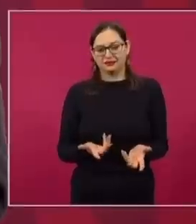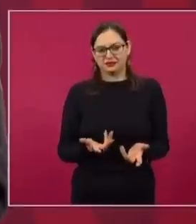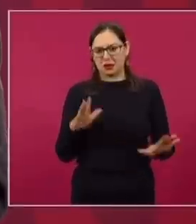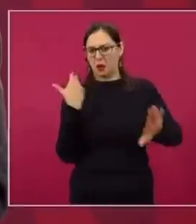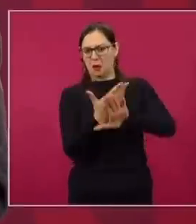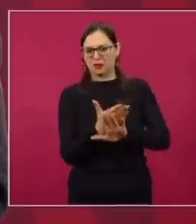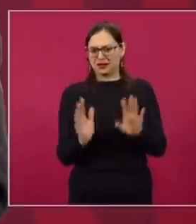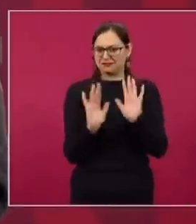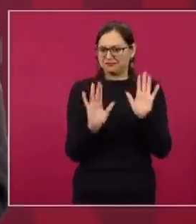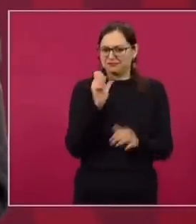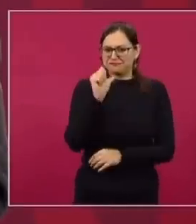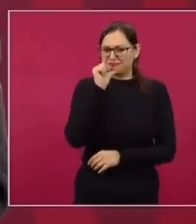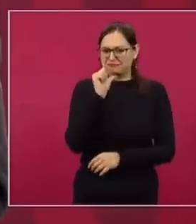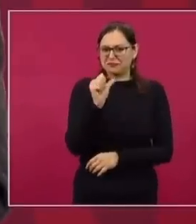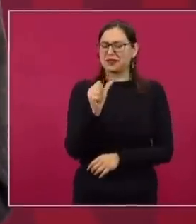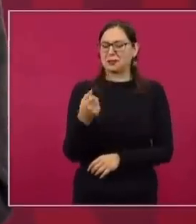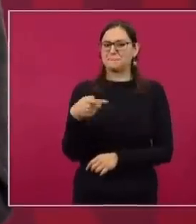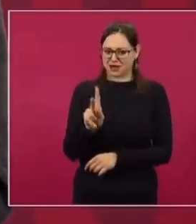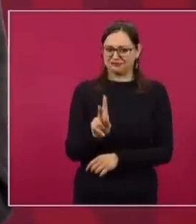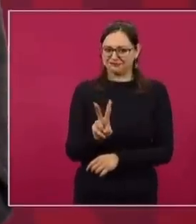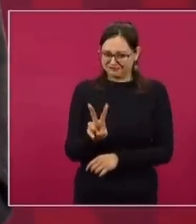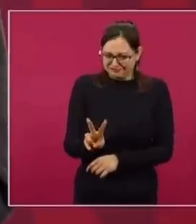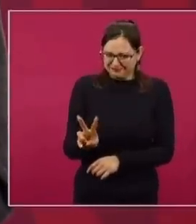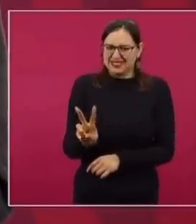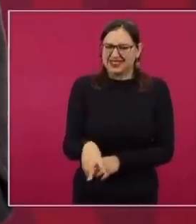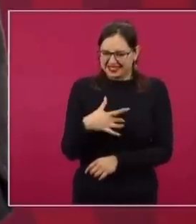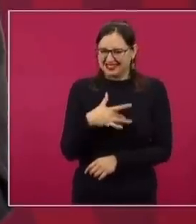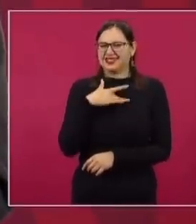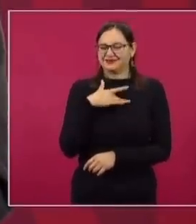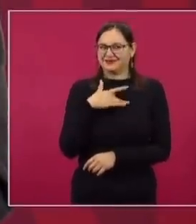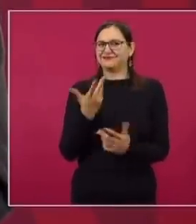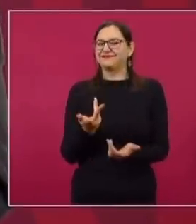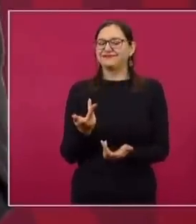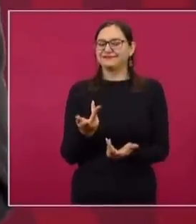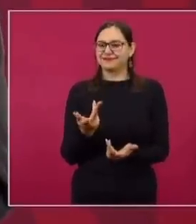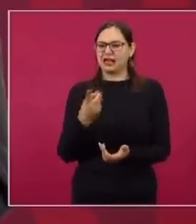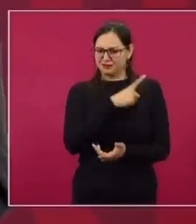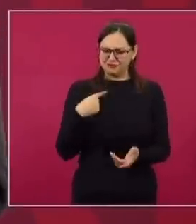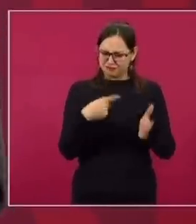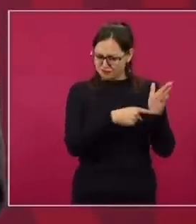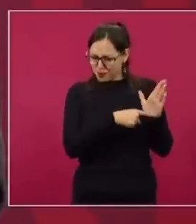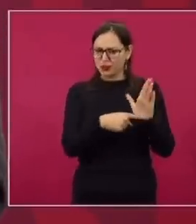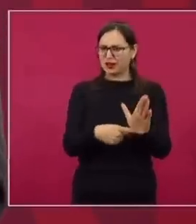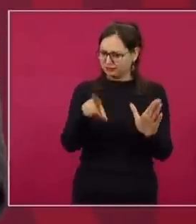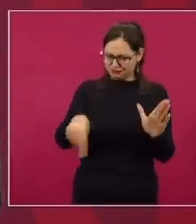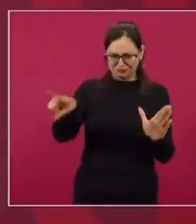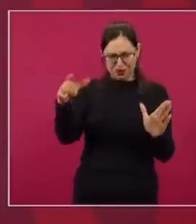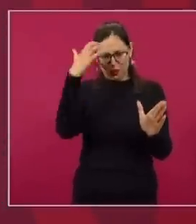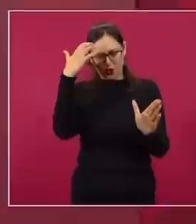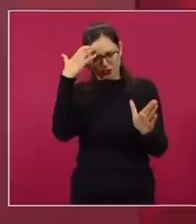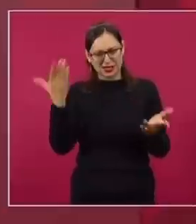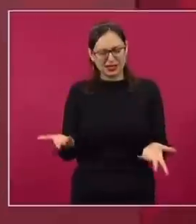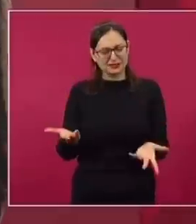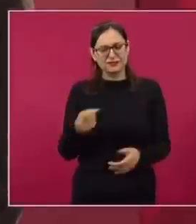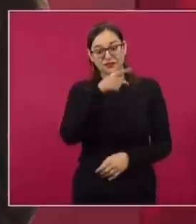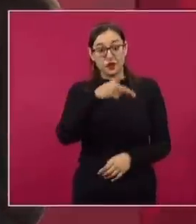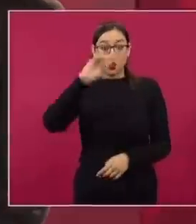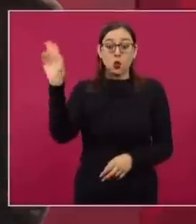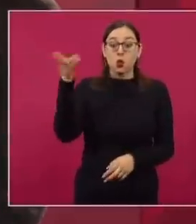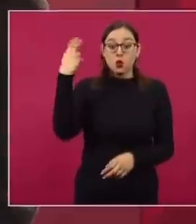sino con el interés de que se sepa y además una universidad es un espacio